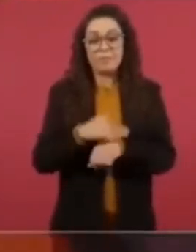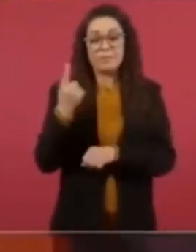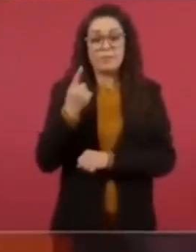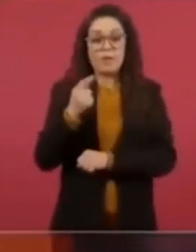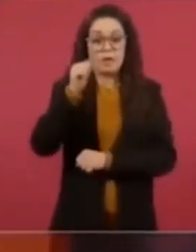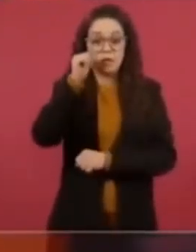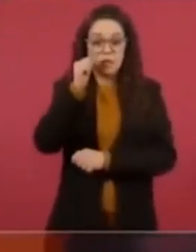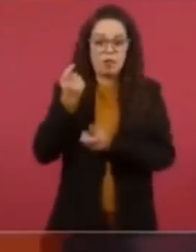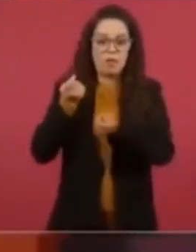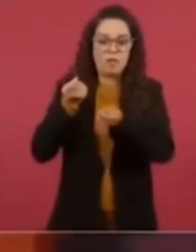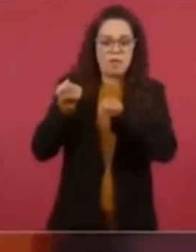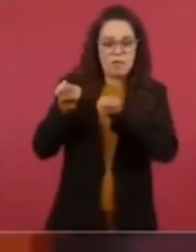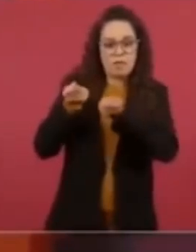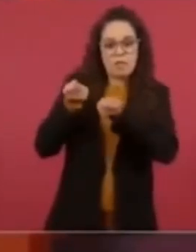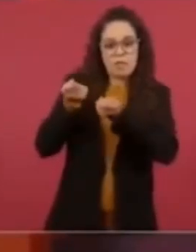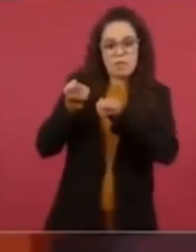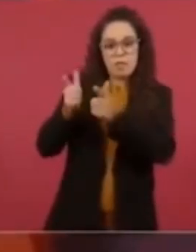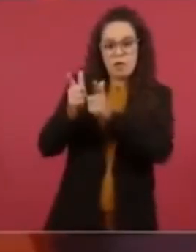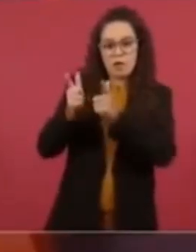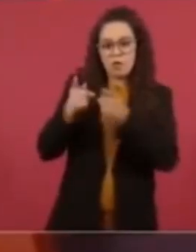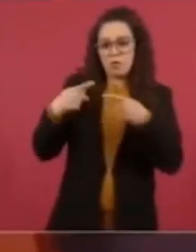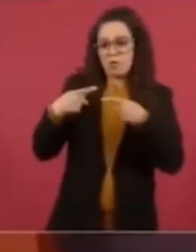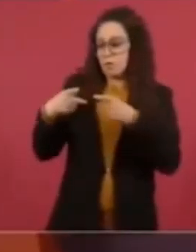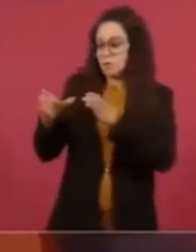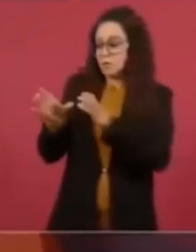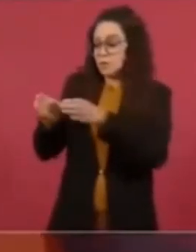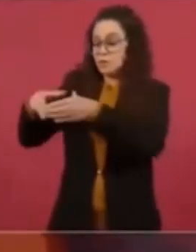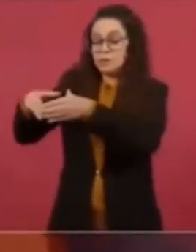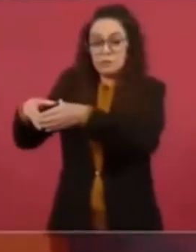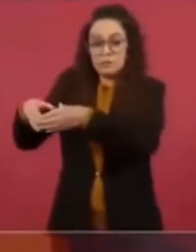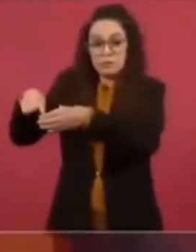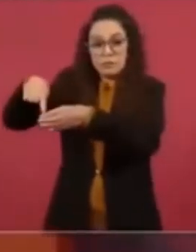con fachada de democracia.